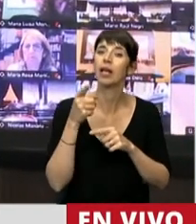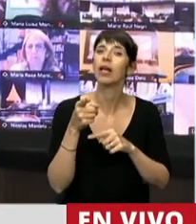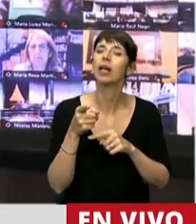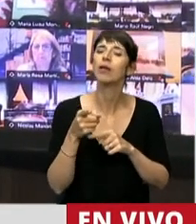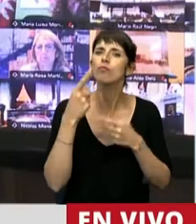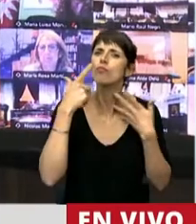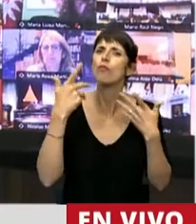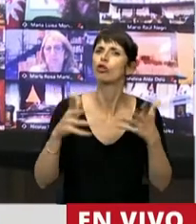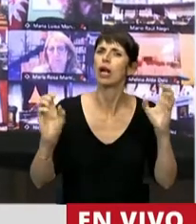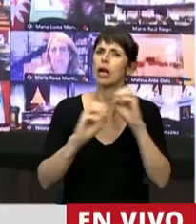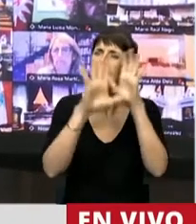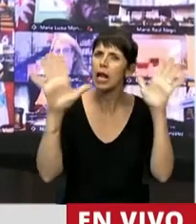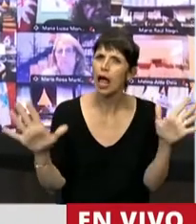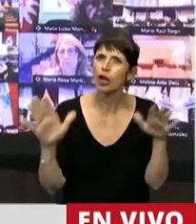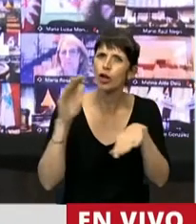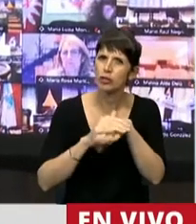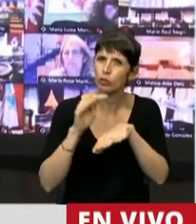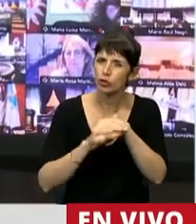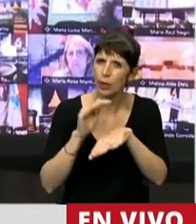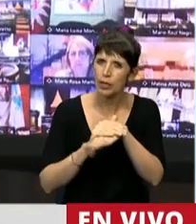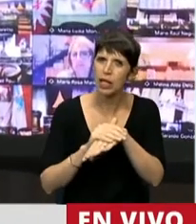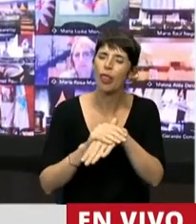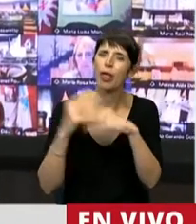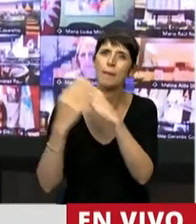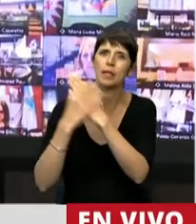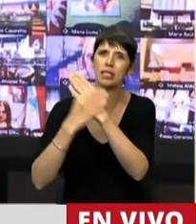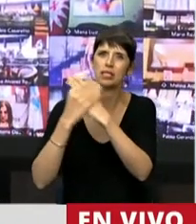responsabilidades en cabeza, en este caso del Ministerio del Interior,